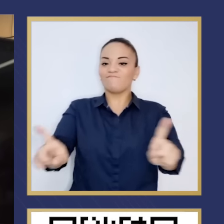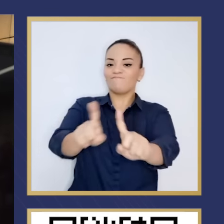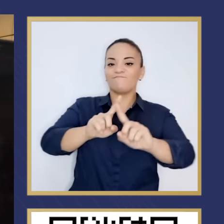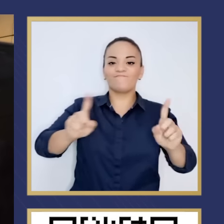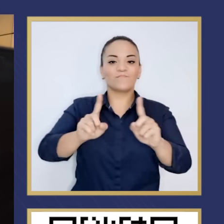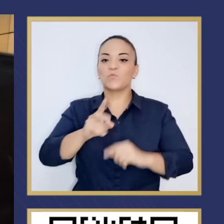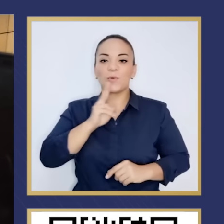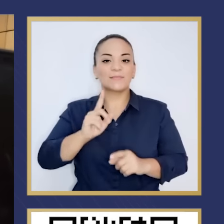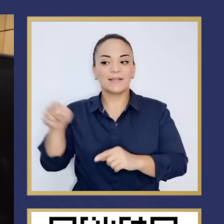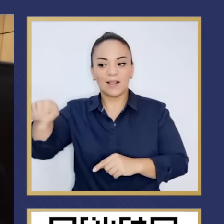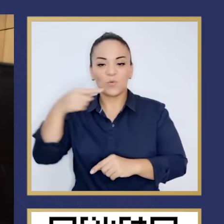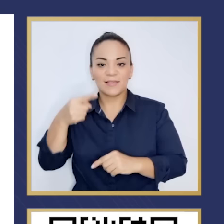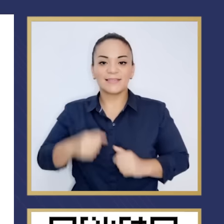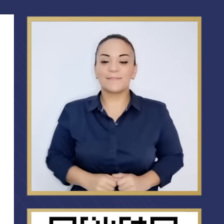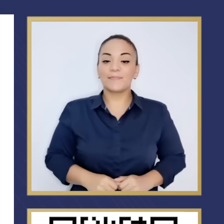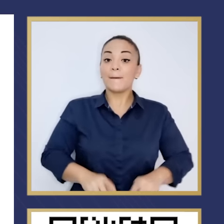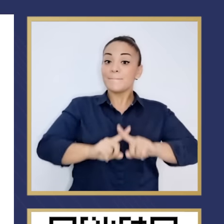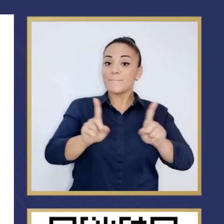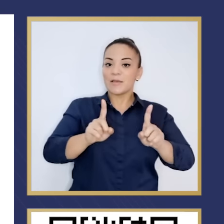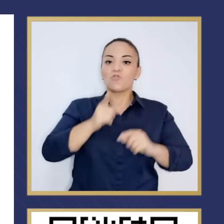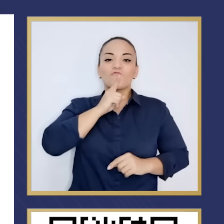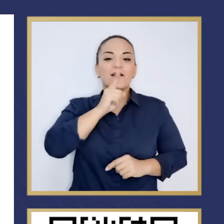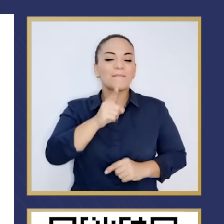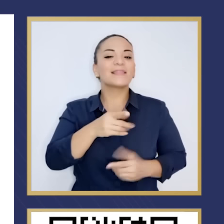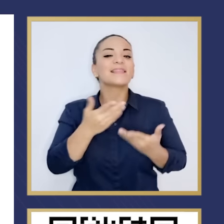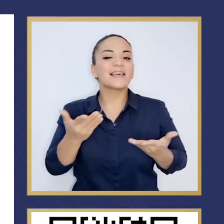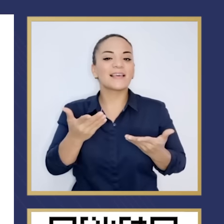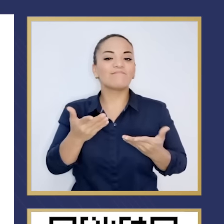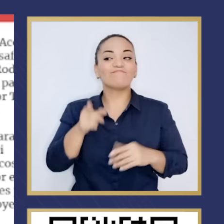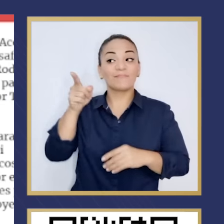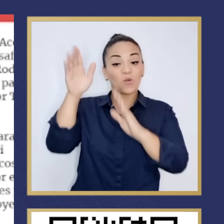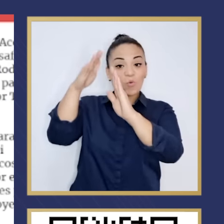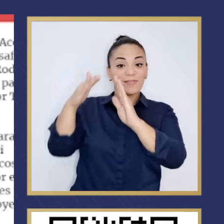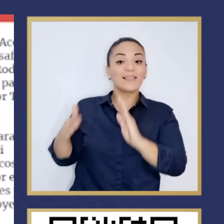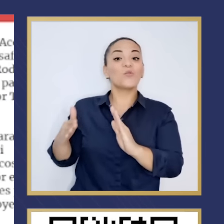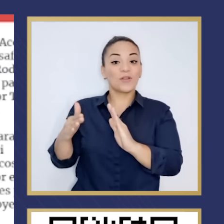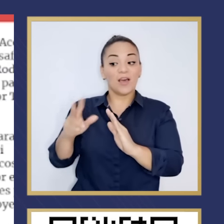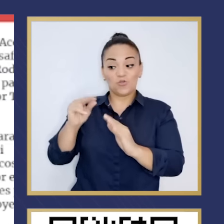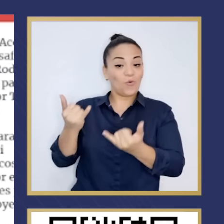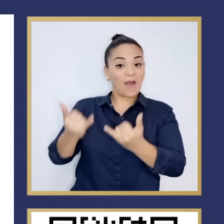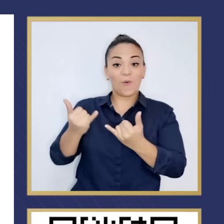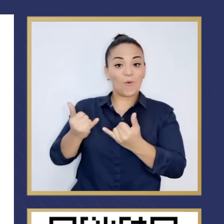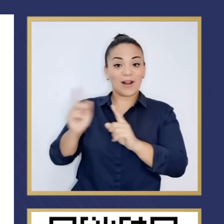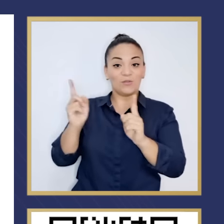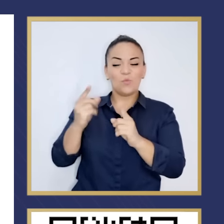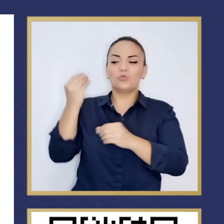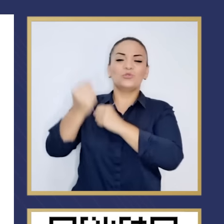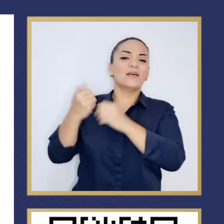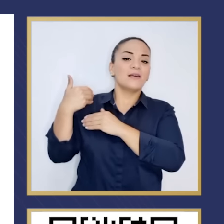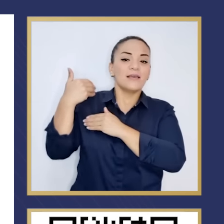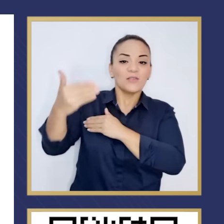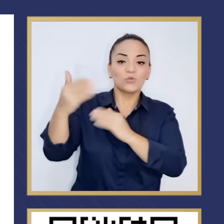más alejado de la verdad. Lo que sí es cierto es que la Contraloría se ha convertido, no ahora, sino desde